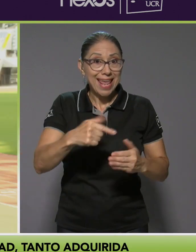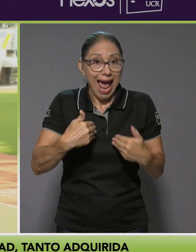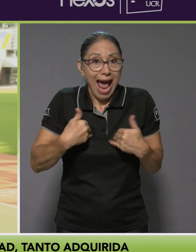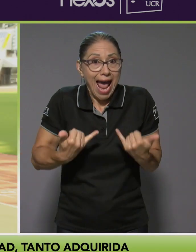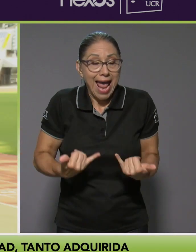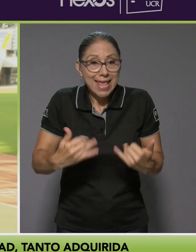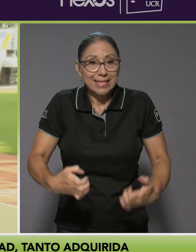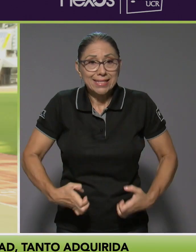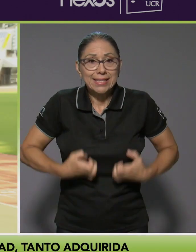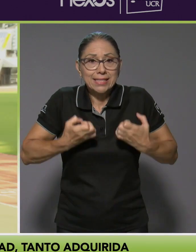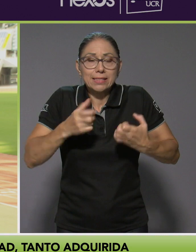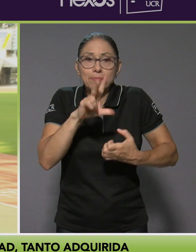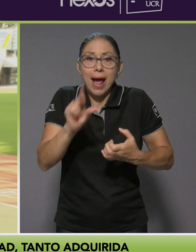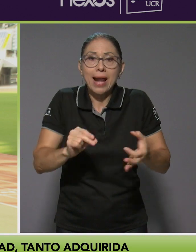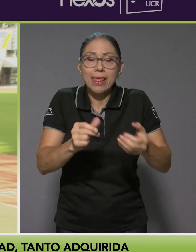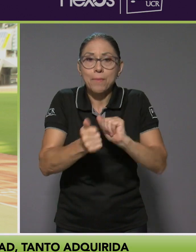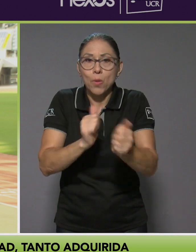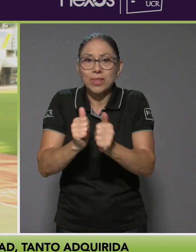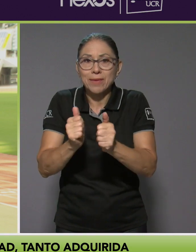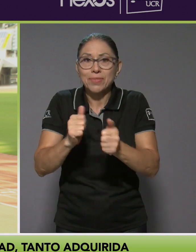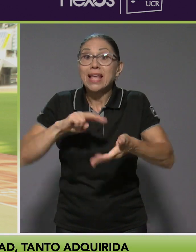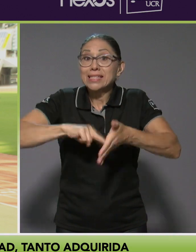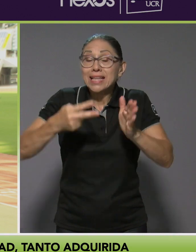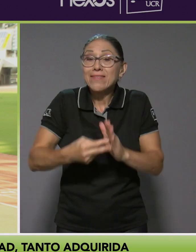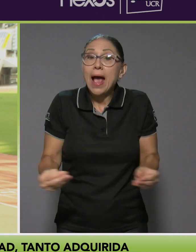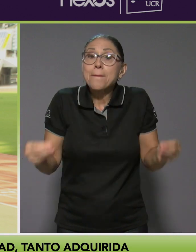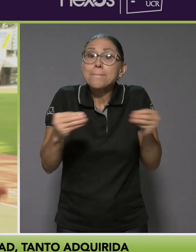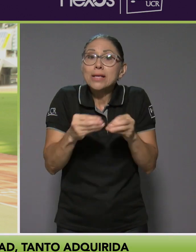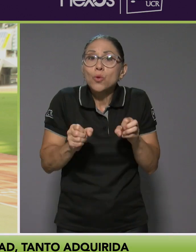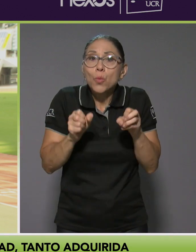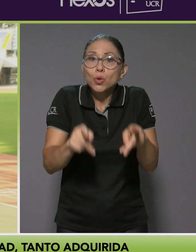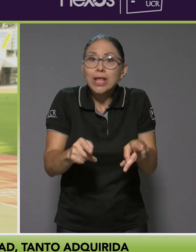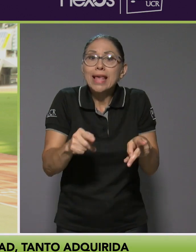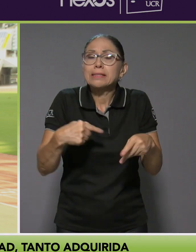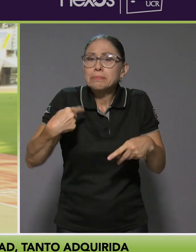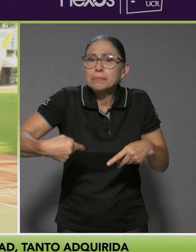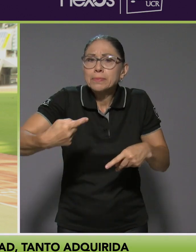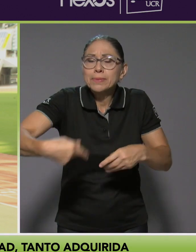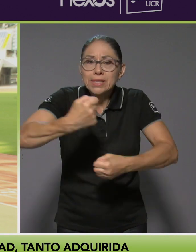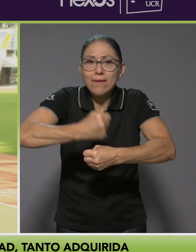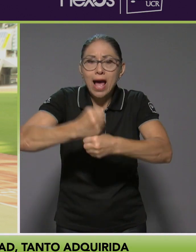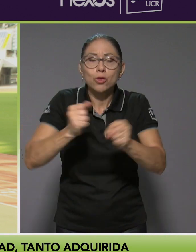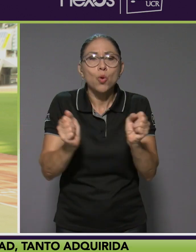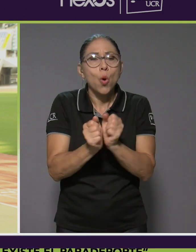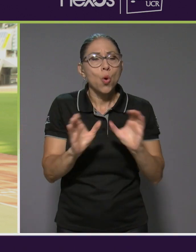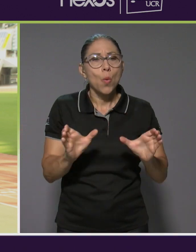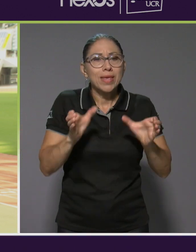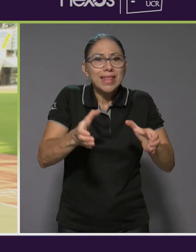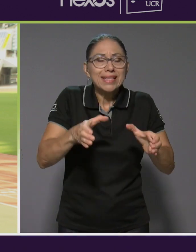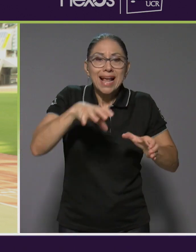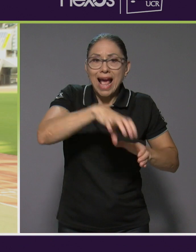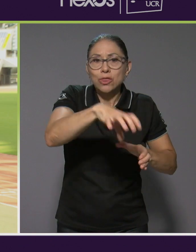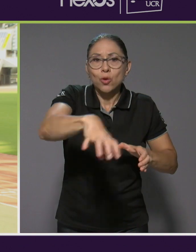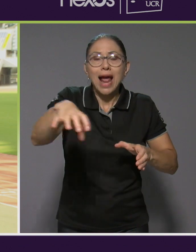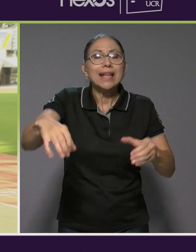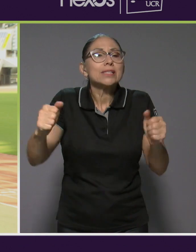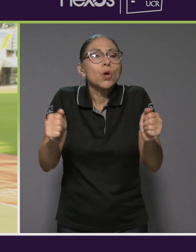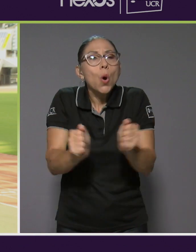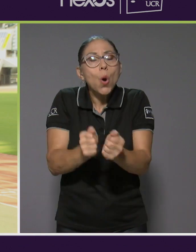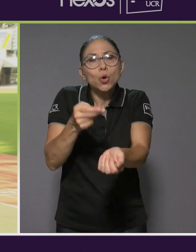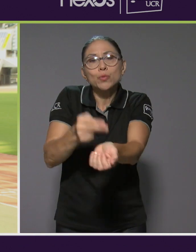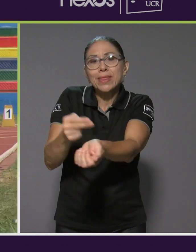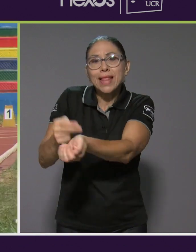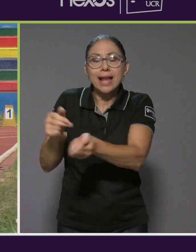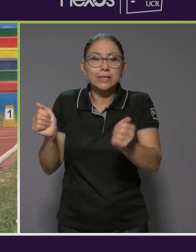nos abre todavía más puertas, más opciones para seguir trabajando con comités cantonales, con hospitales, con asociaciones, con